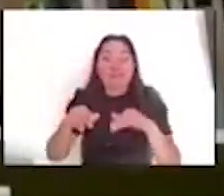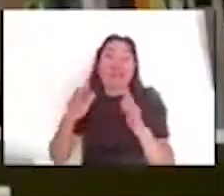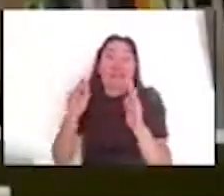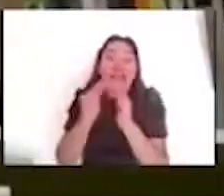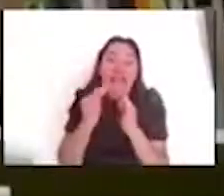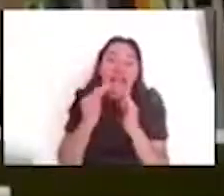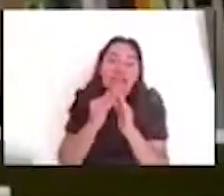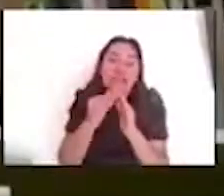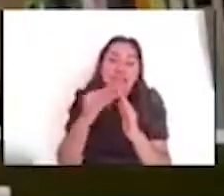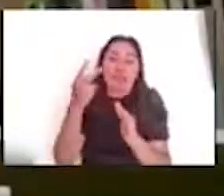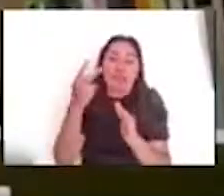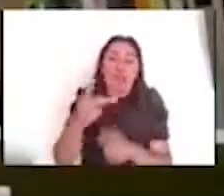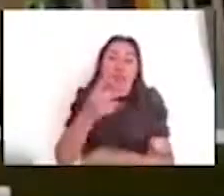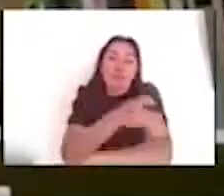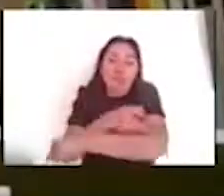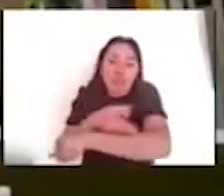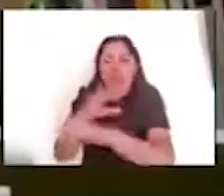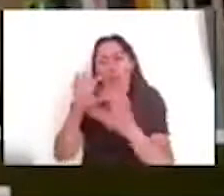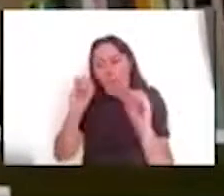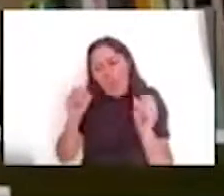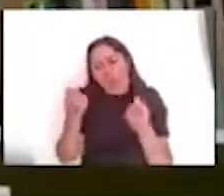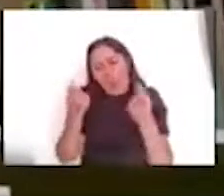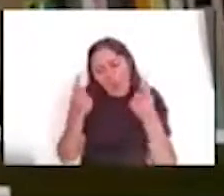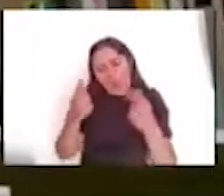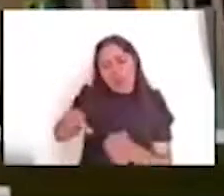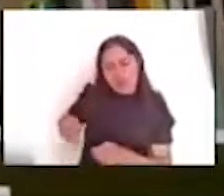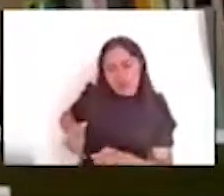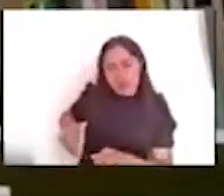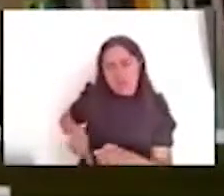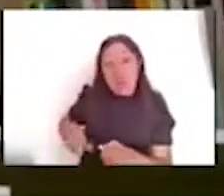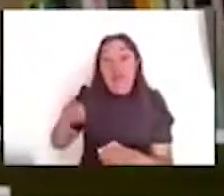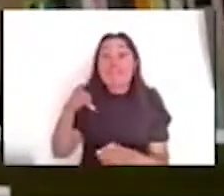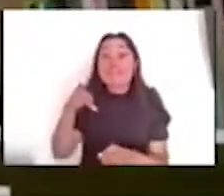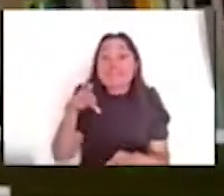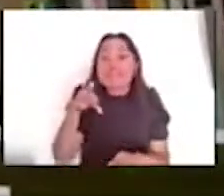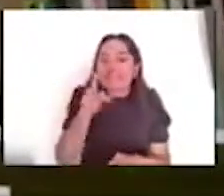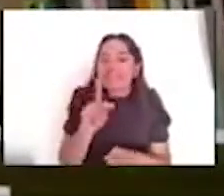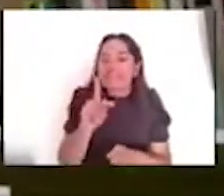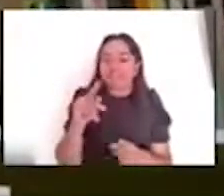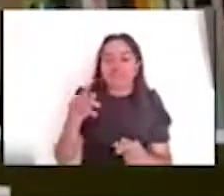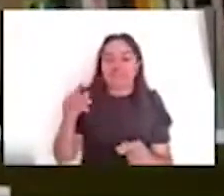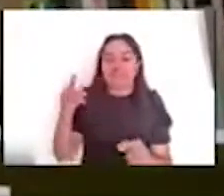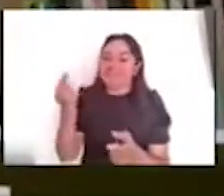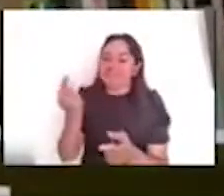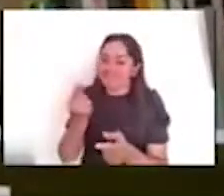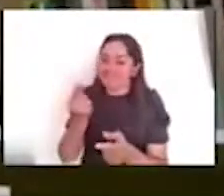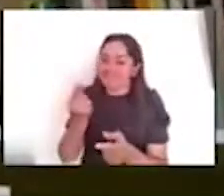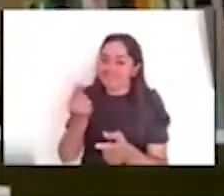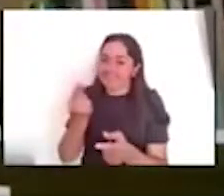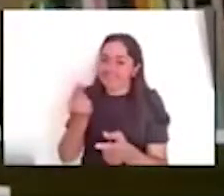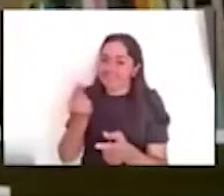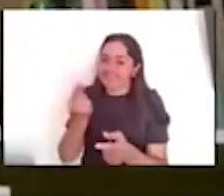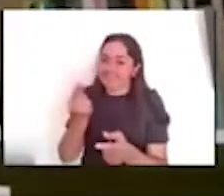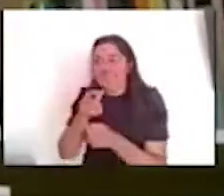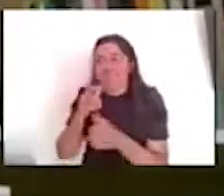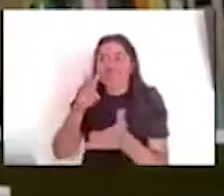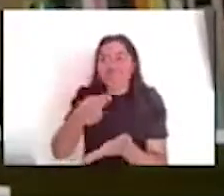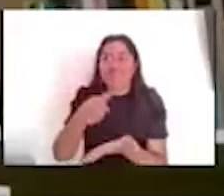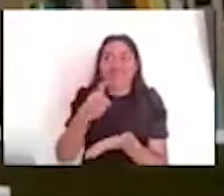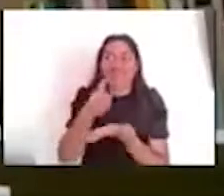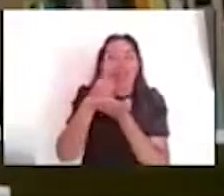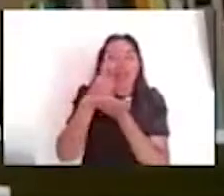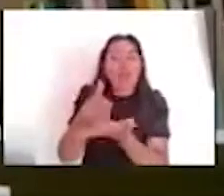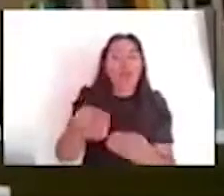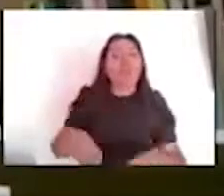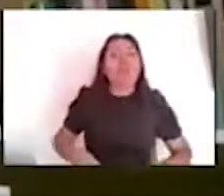o de gobierno, pero creo que también tenemos cierta responsabilidad de, de encontrarle soluciones a, a, a las personas,